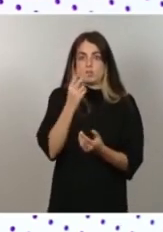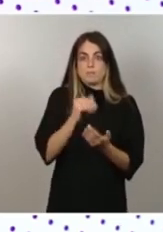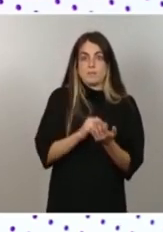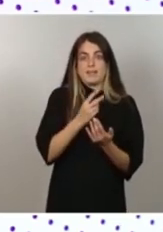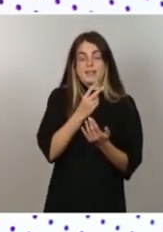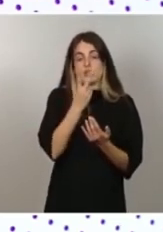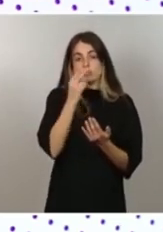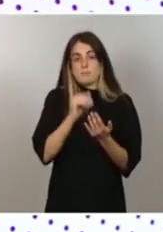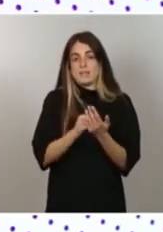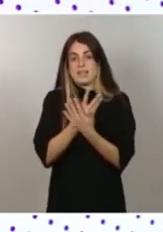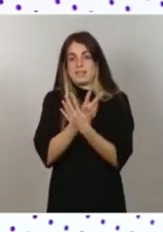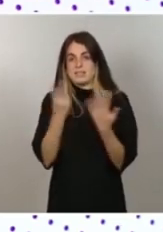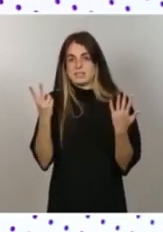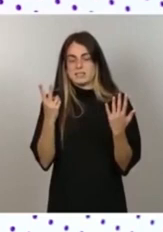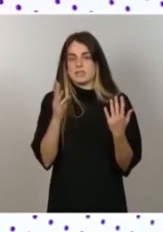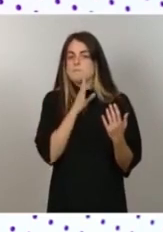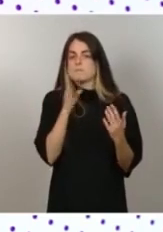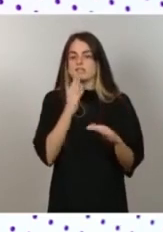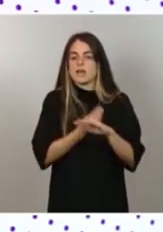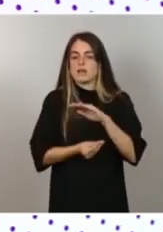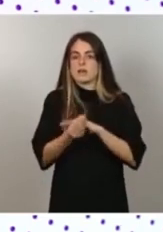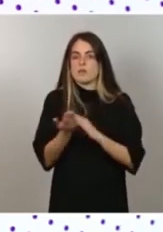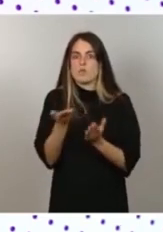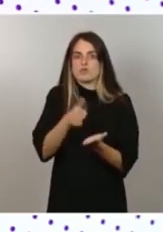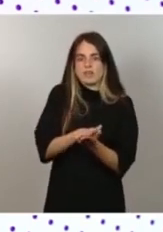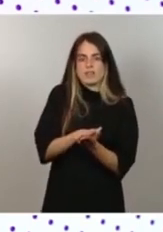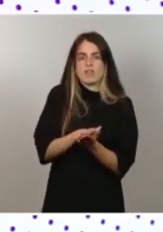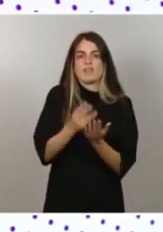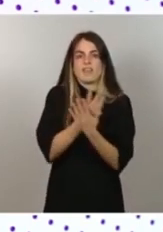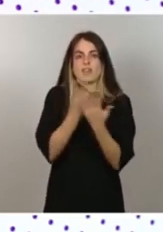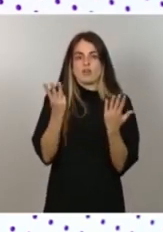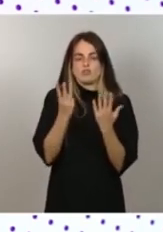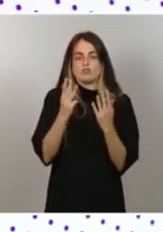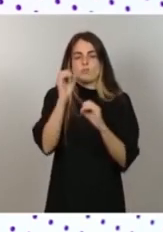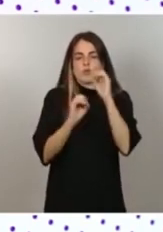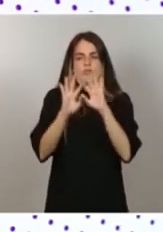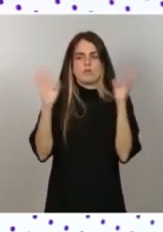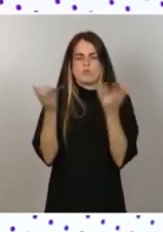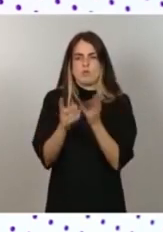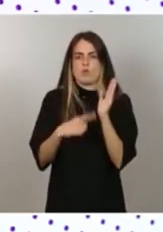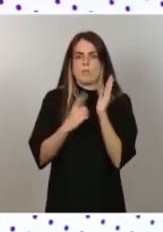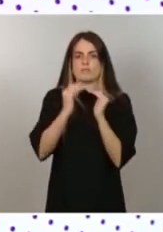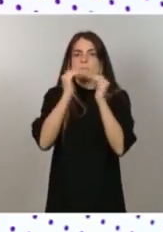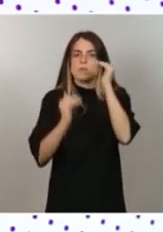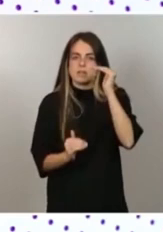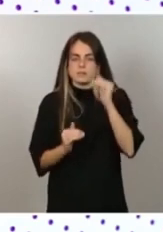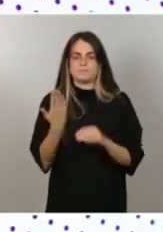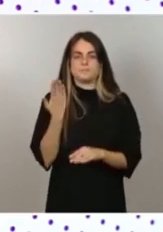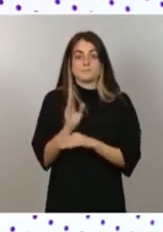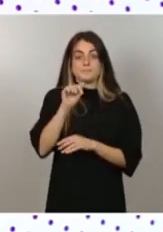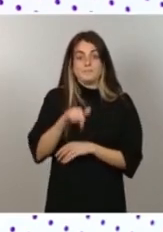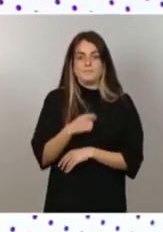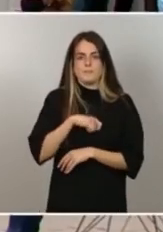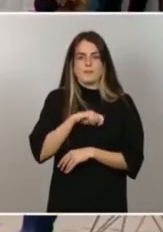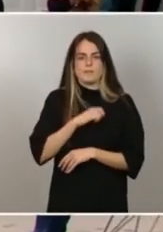canal que no tengan documentado, incluso con manuscritos. O sea, que es algo que es como para tener